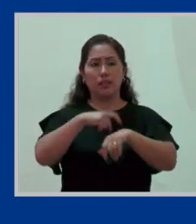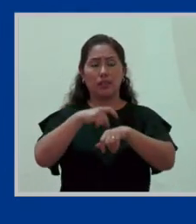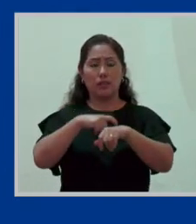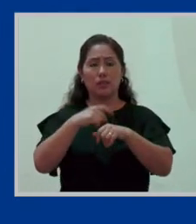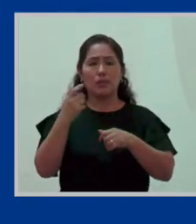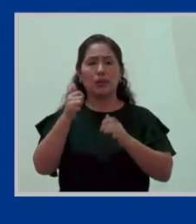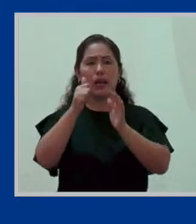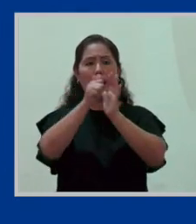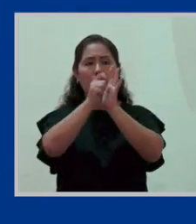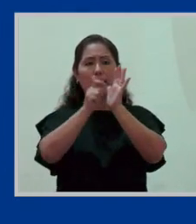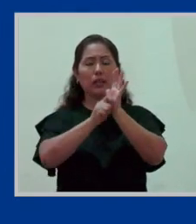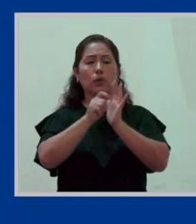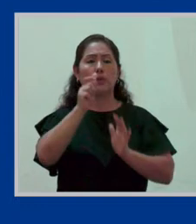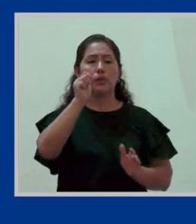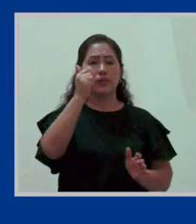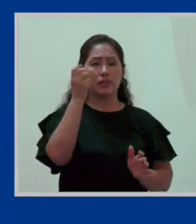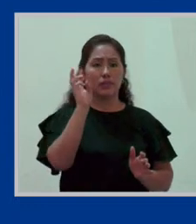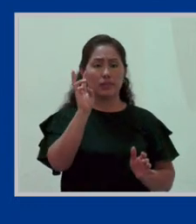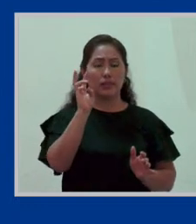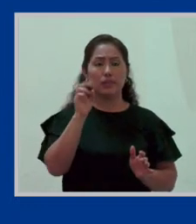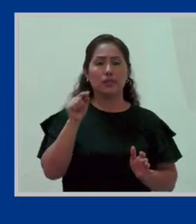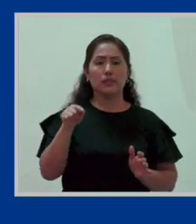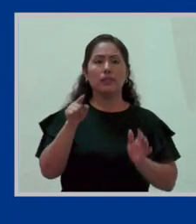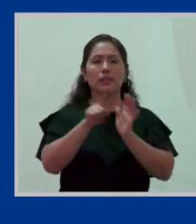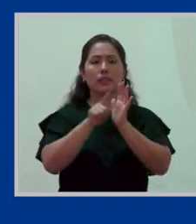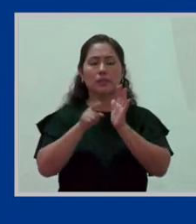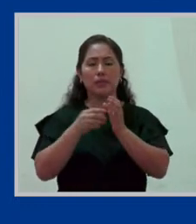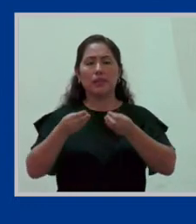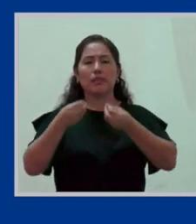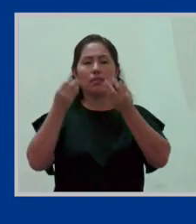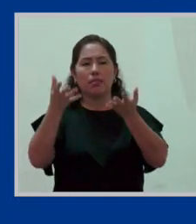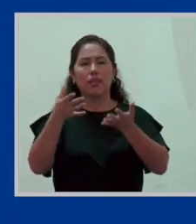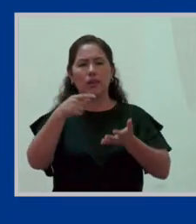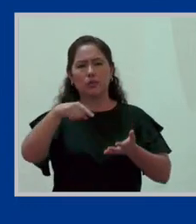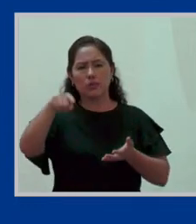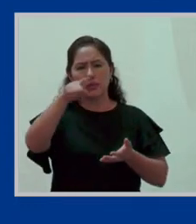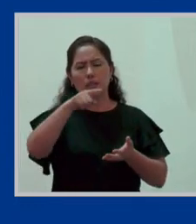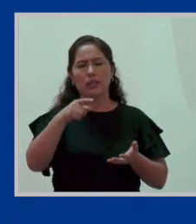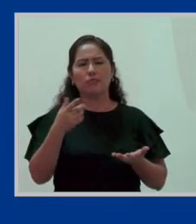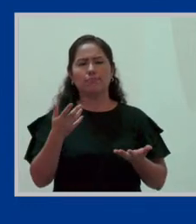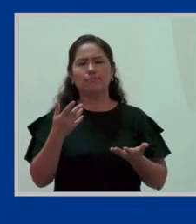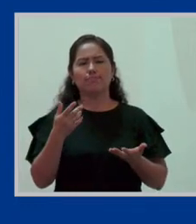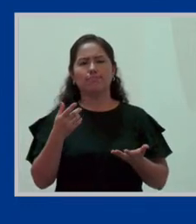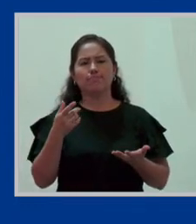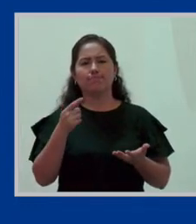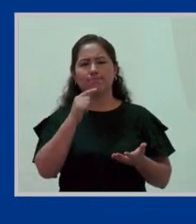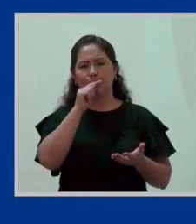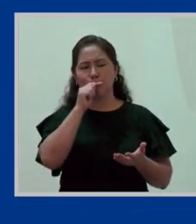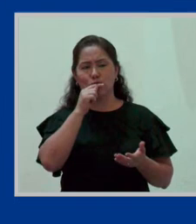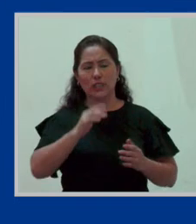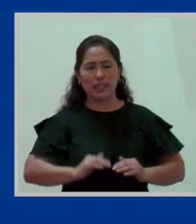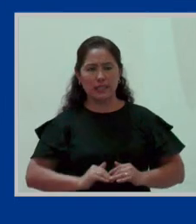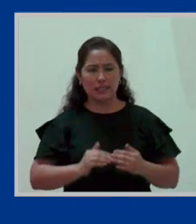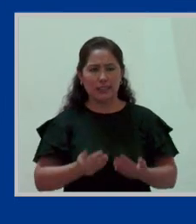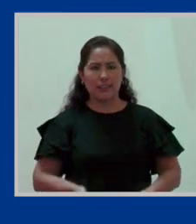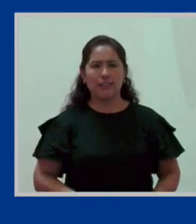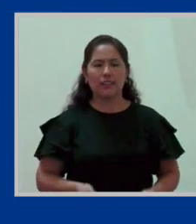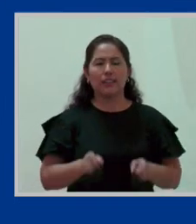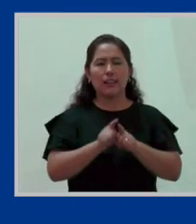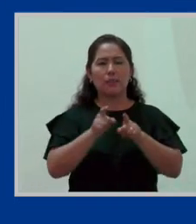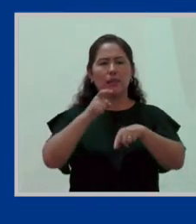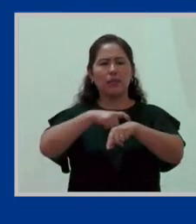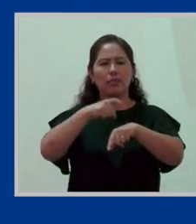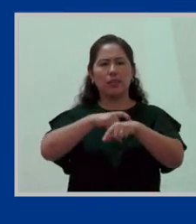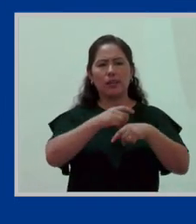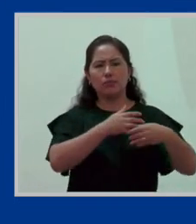16 que este se da preferentemente para el caso del personal gestante y en periodo de